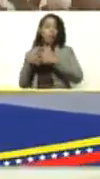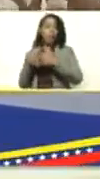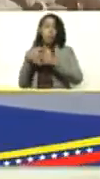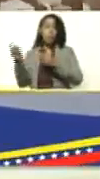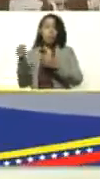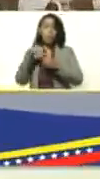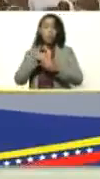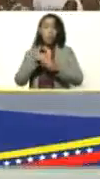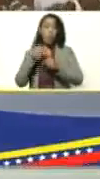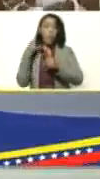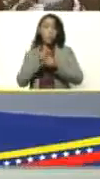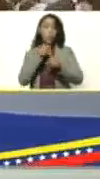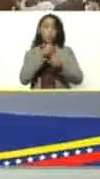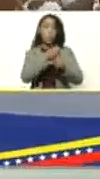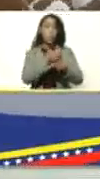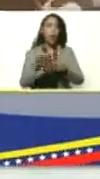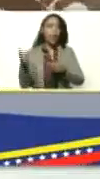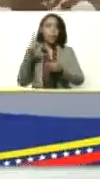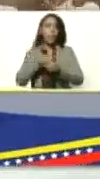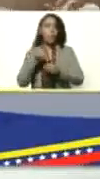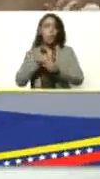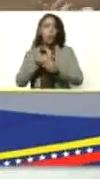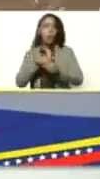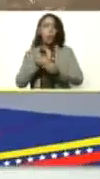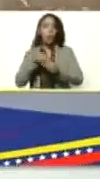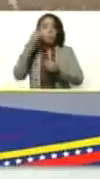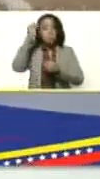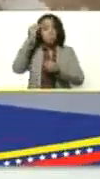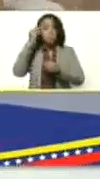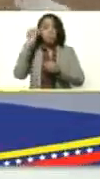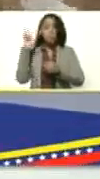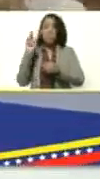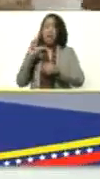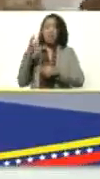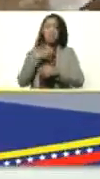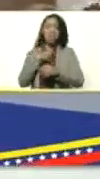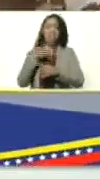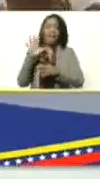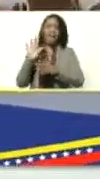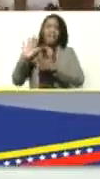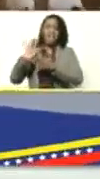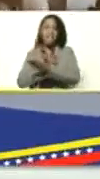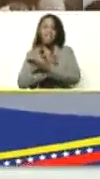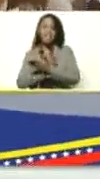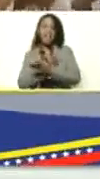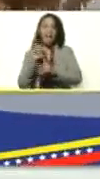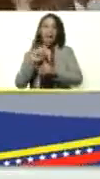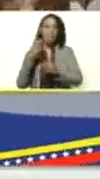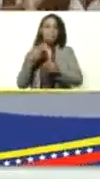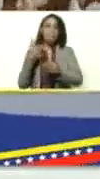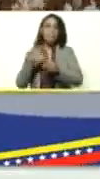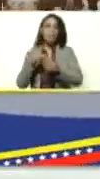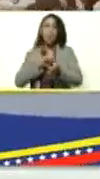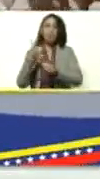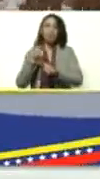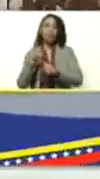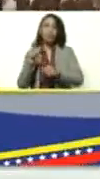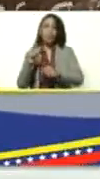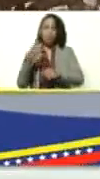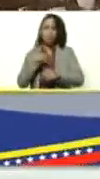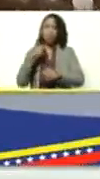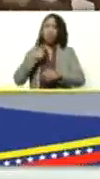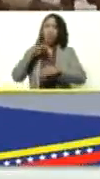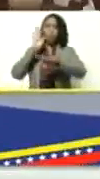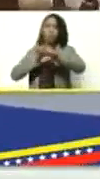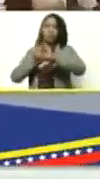metió a atacarnos el petróleo y creyó que Venezuela no podía como que no vamos a poder yo llamé al trabajo